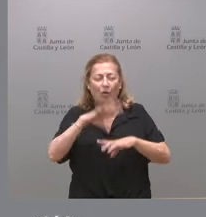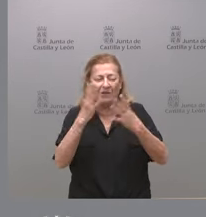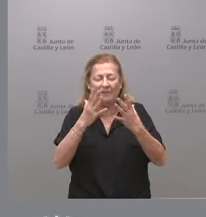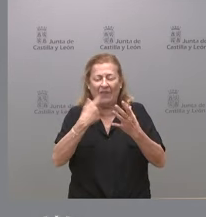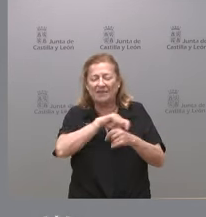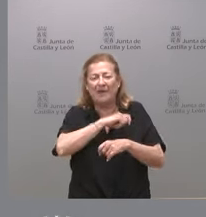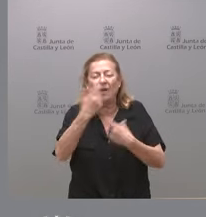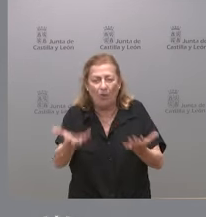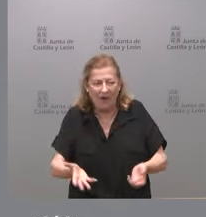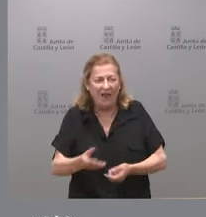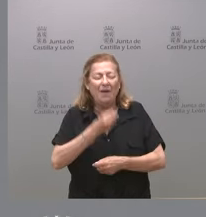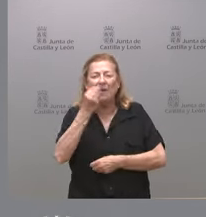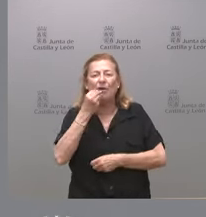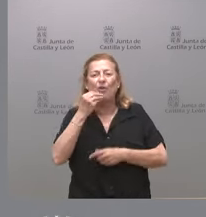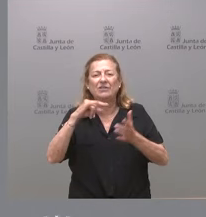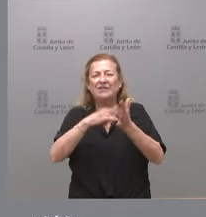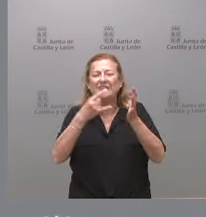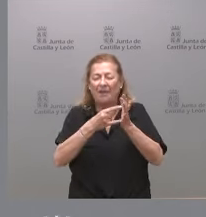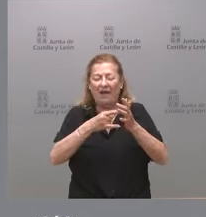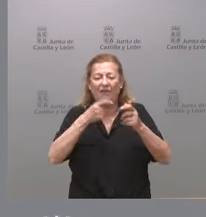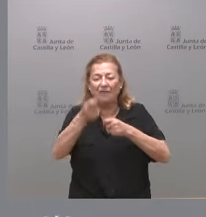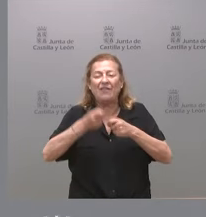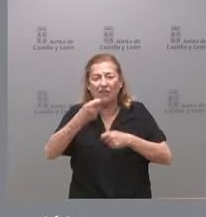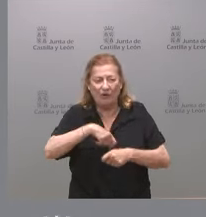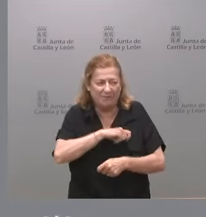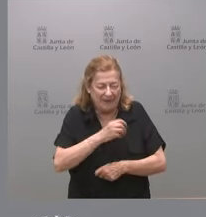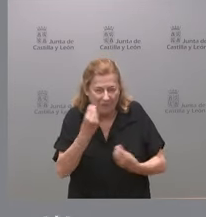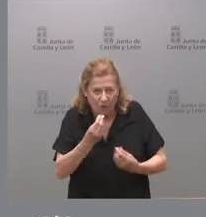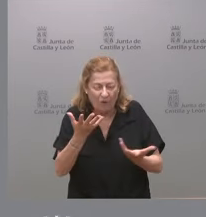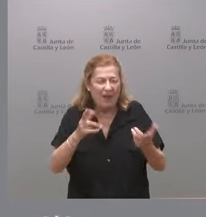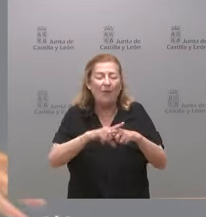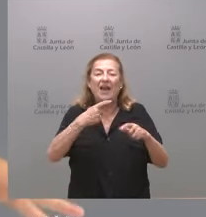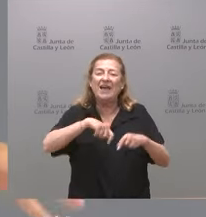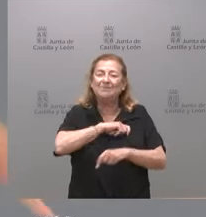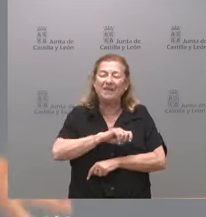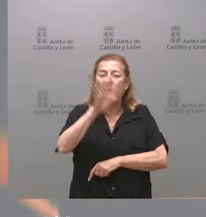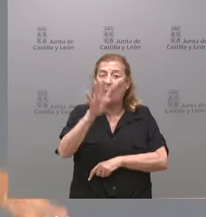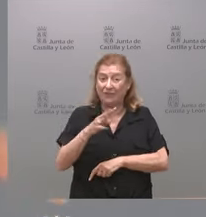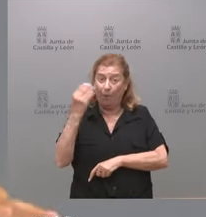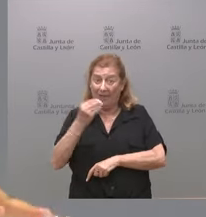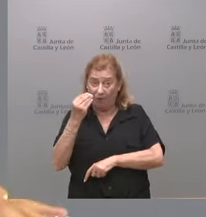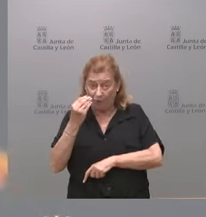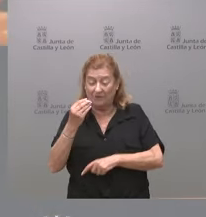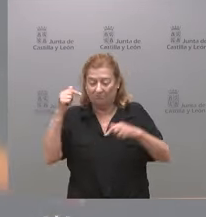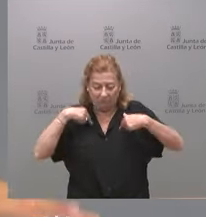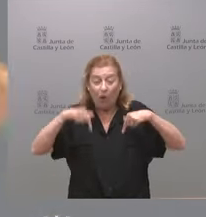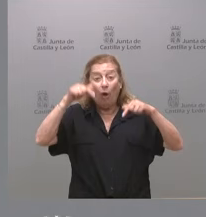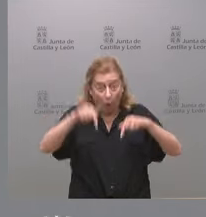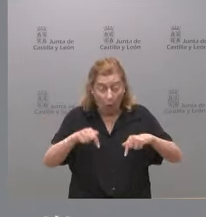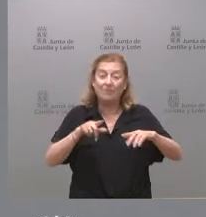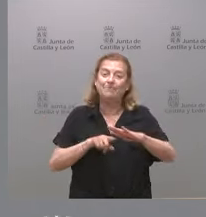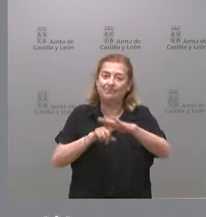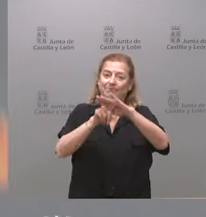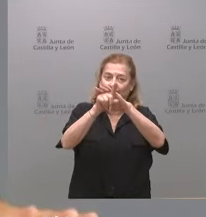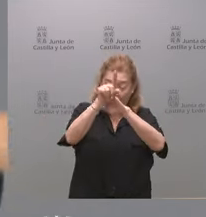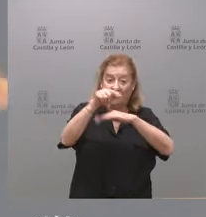sistema de dependencia de España cómo tener un sistema sanitario entre los cuatro mejores de España y hoy avanzamos en esa dirección poniendo recursos